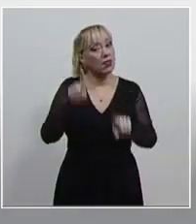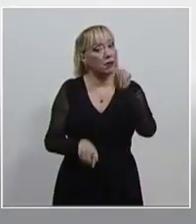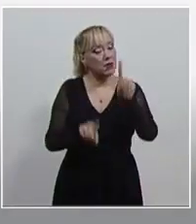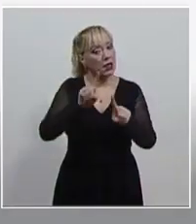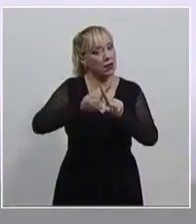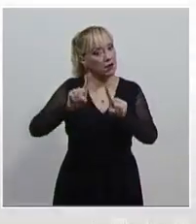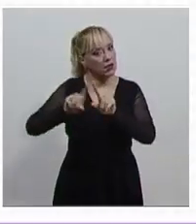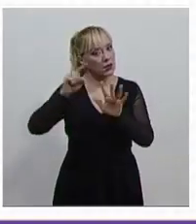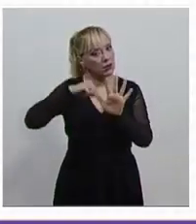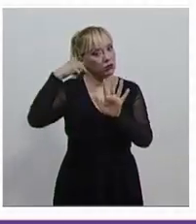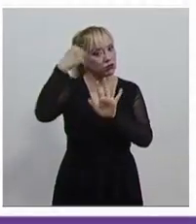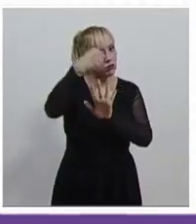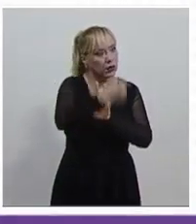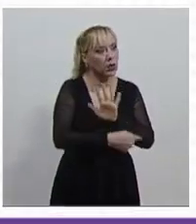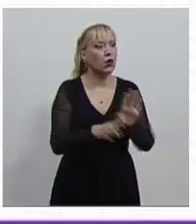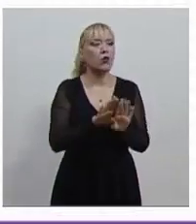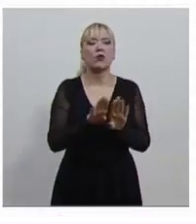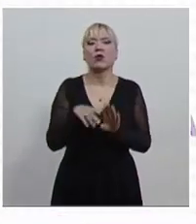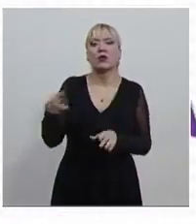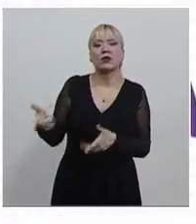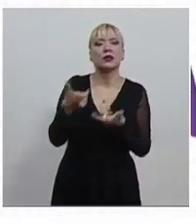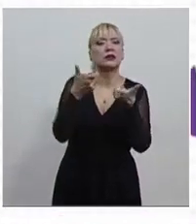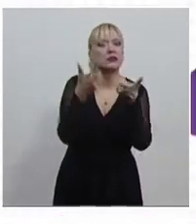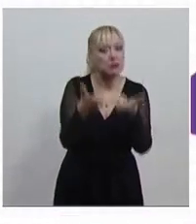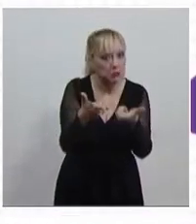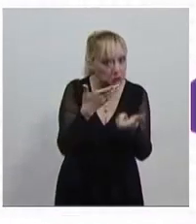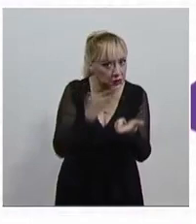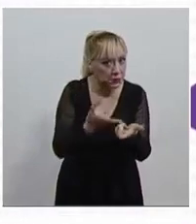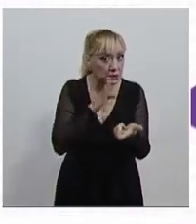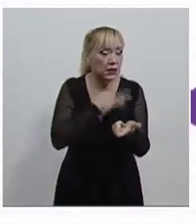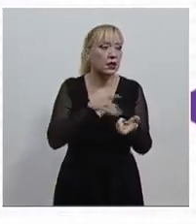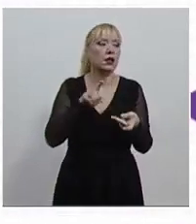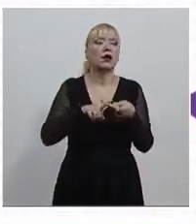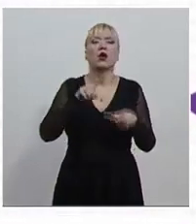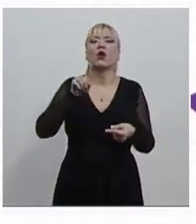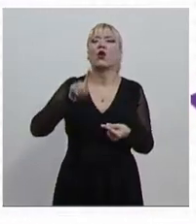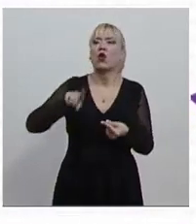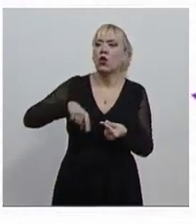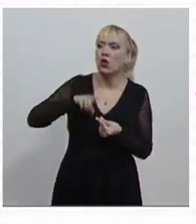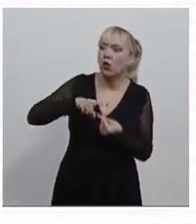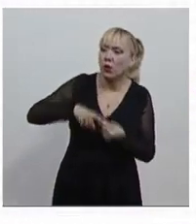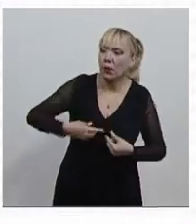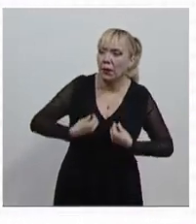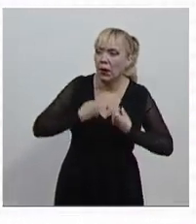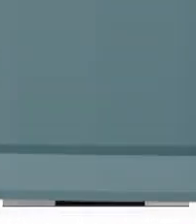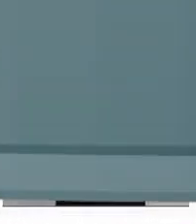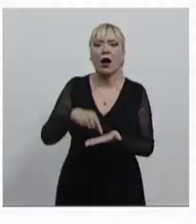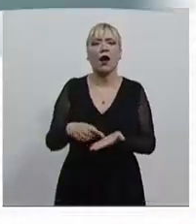entre los que se encuentran su situación económica, origen y lugar de residencia, entre otros.